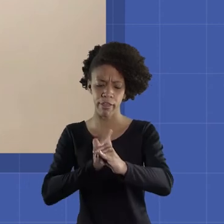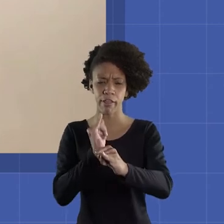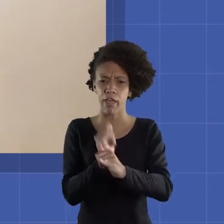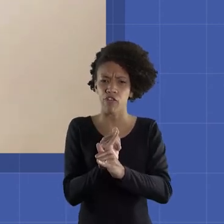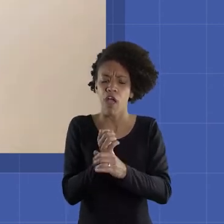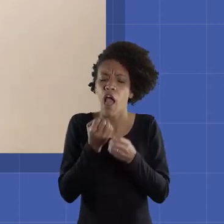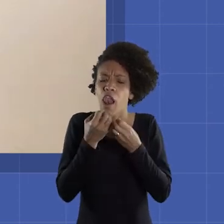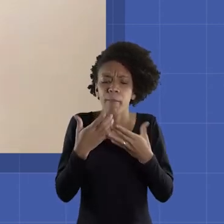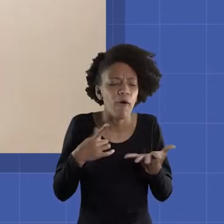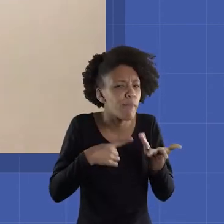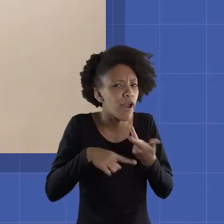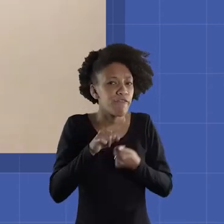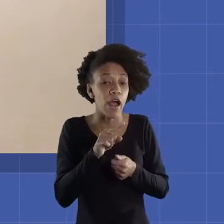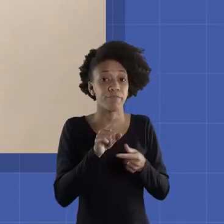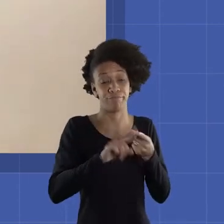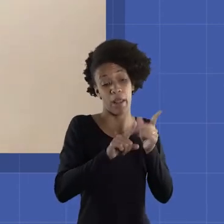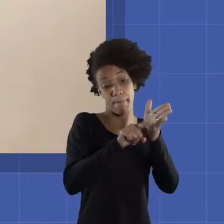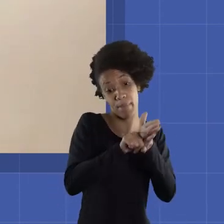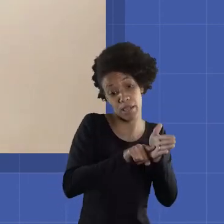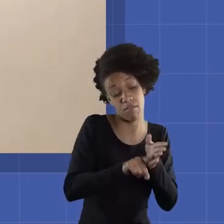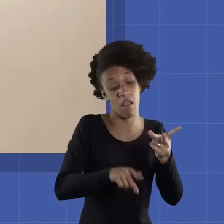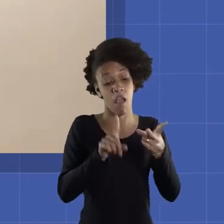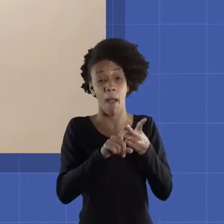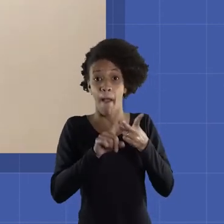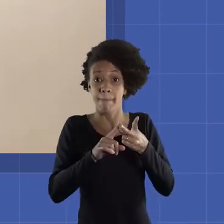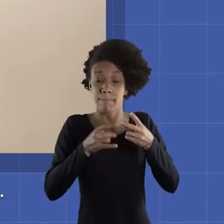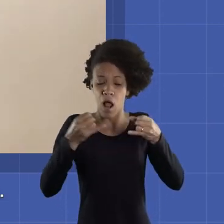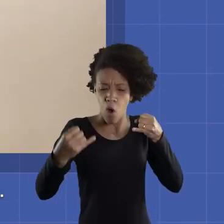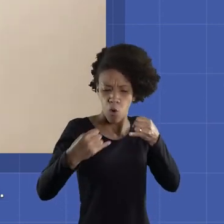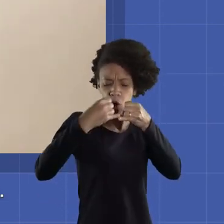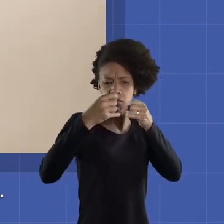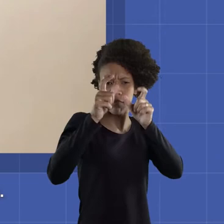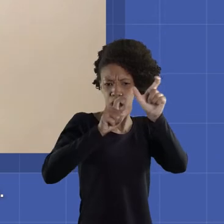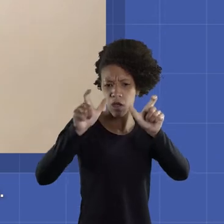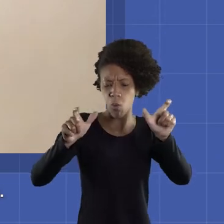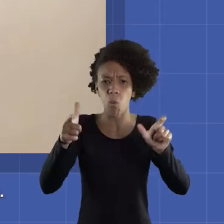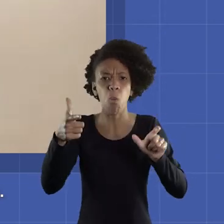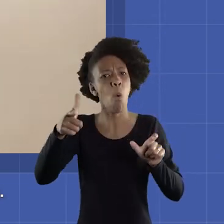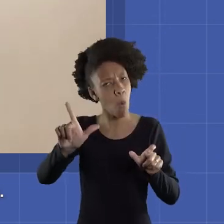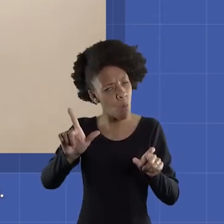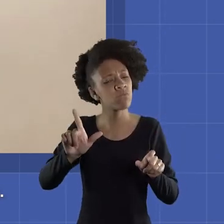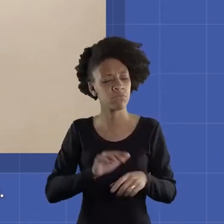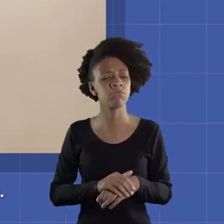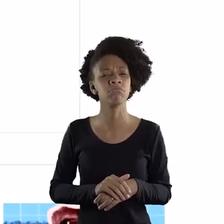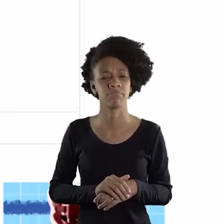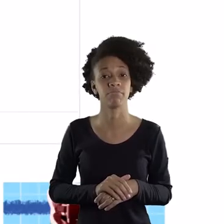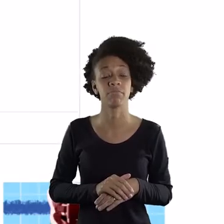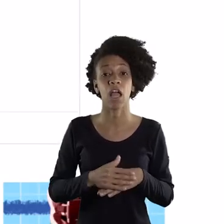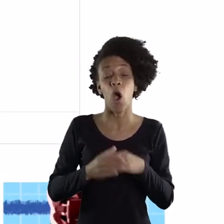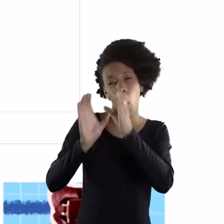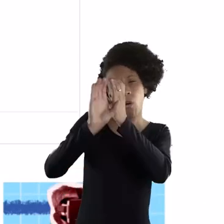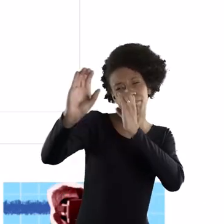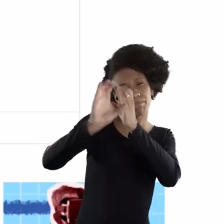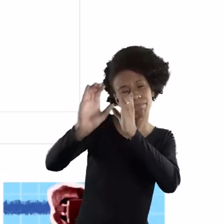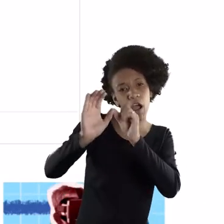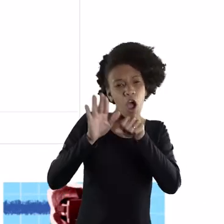Yo aprendí que Internet es útil para diversas cosas, para investigar, conectarnos con otras personas.